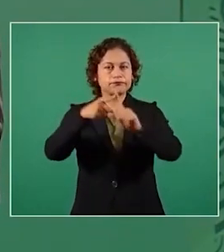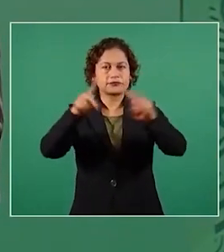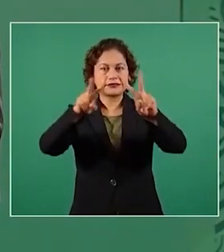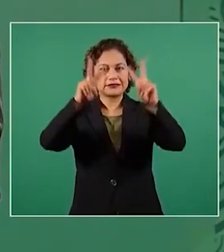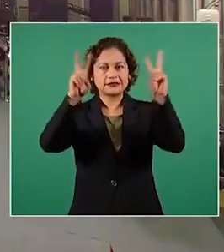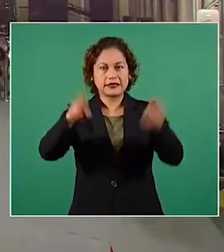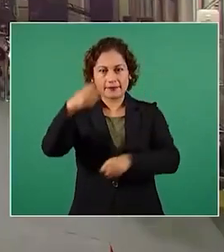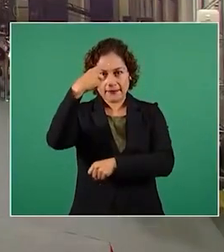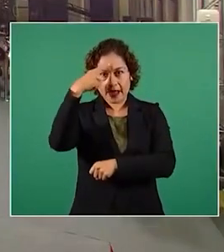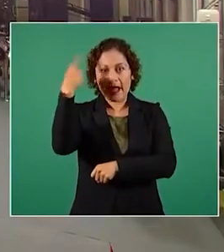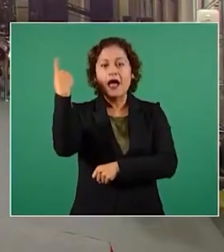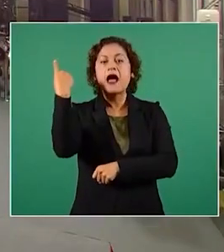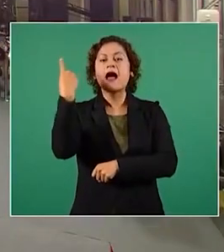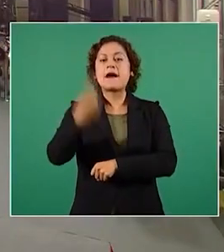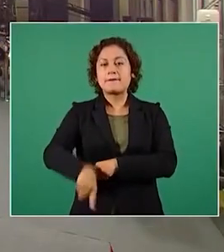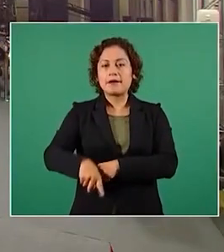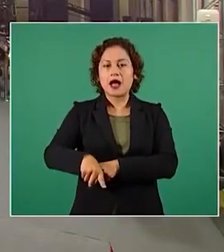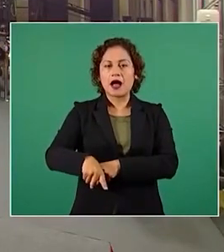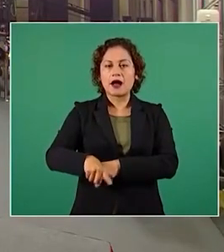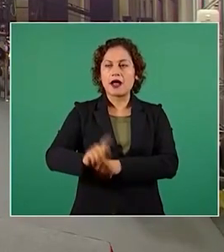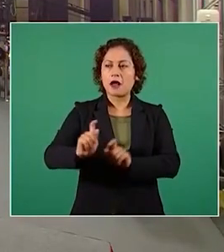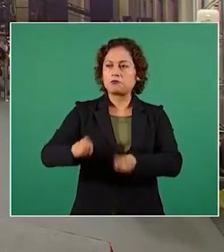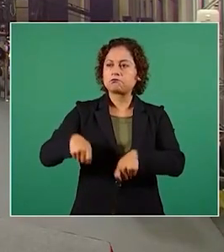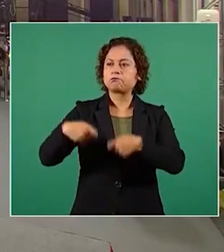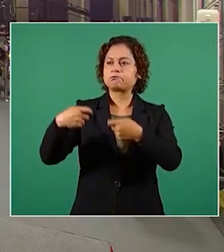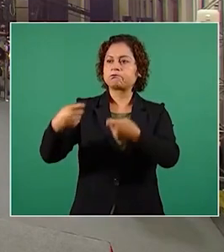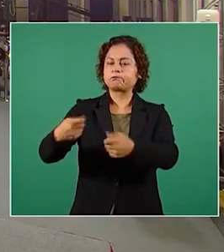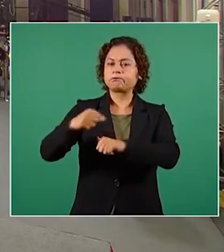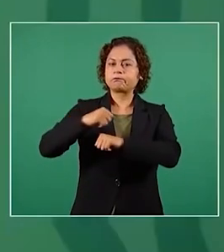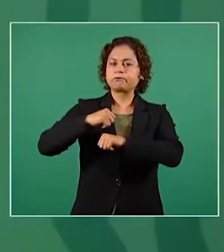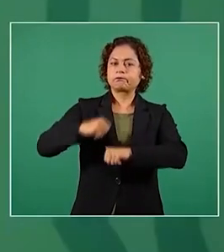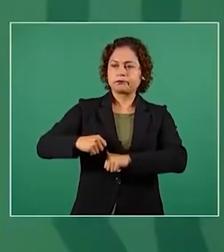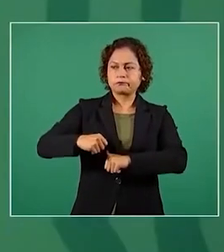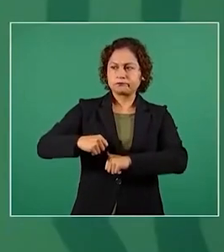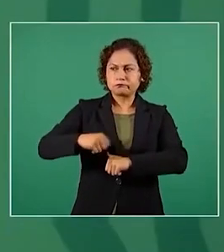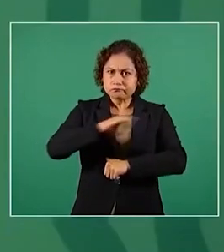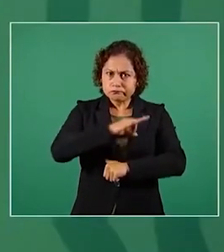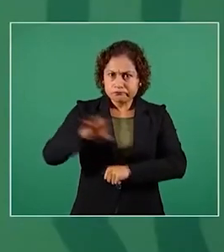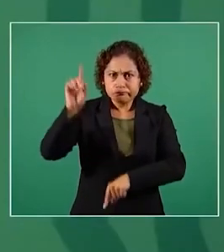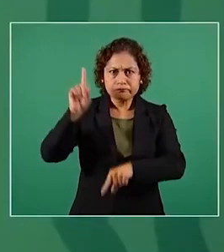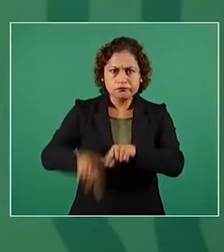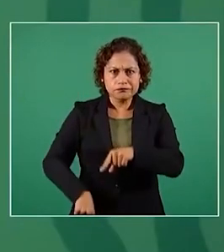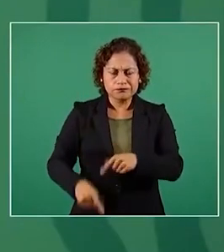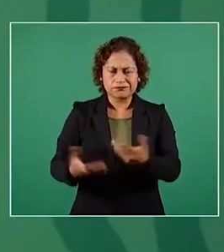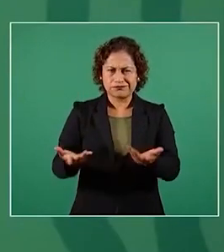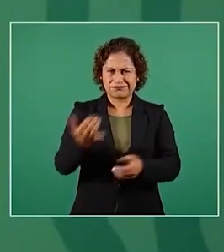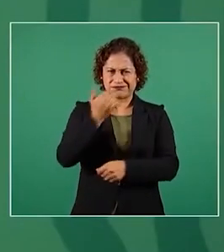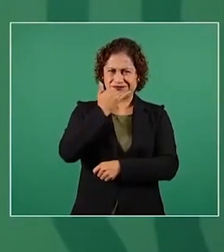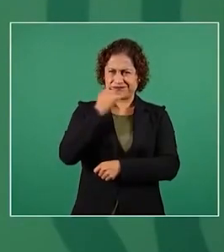es el colmo de que quieran impedirla